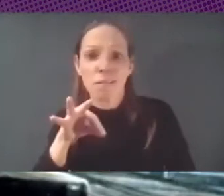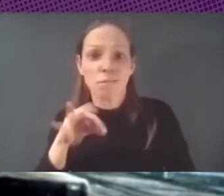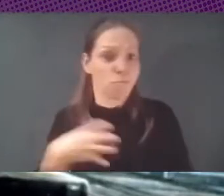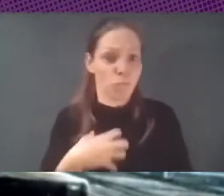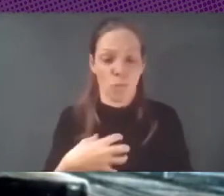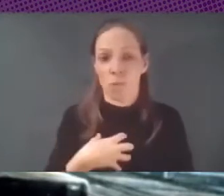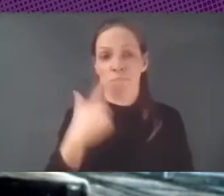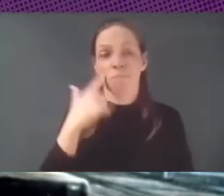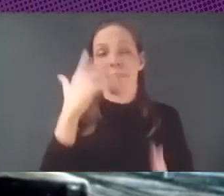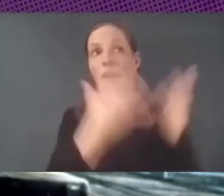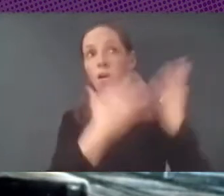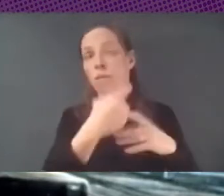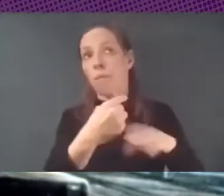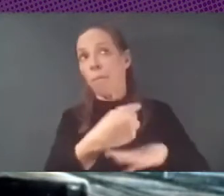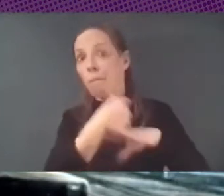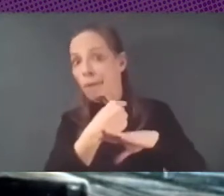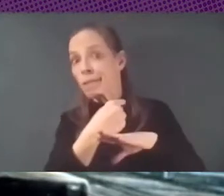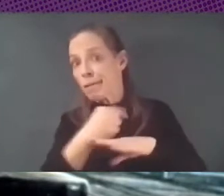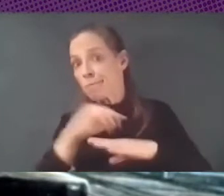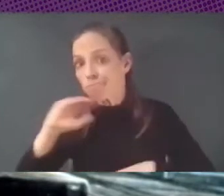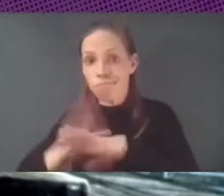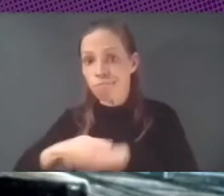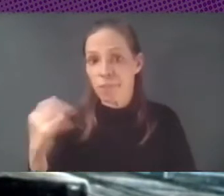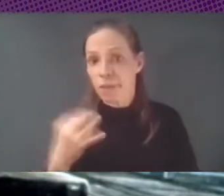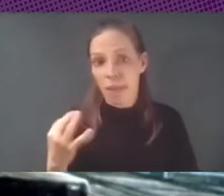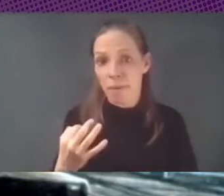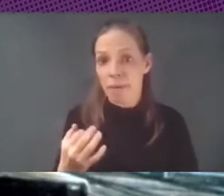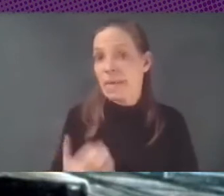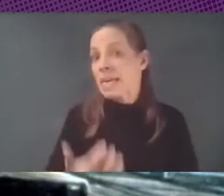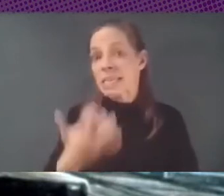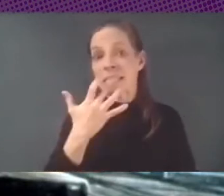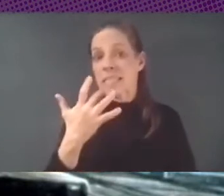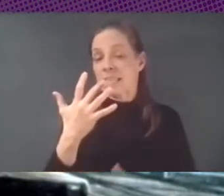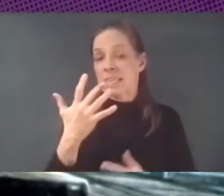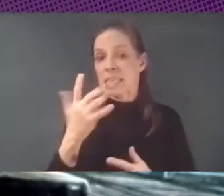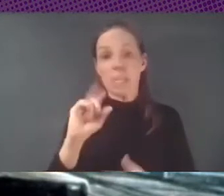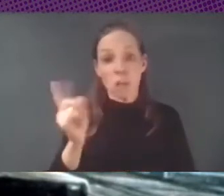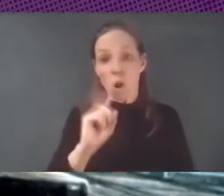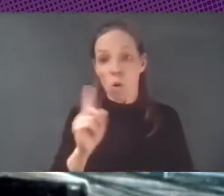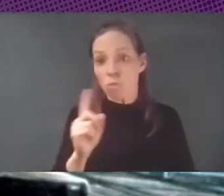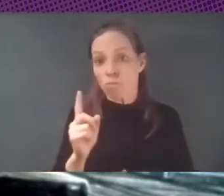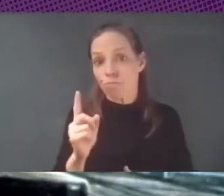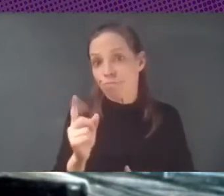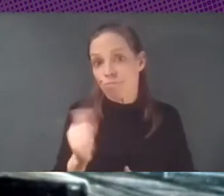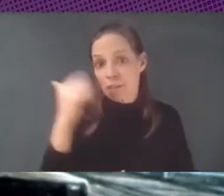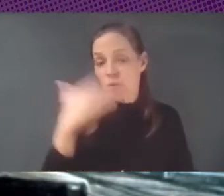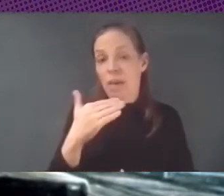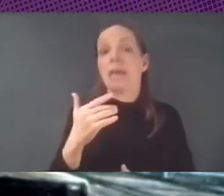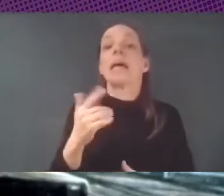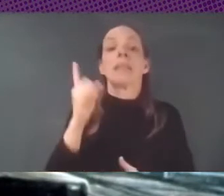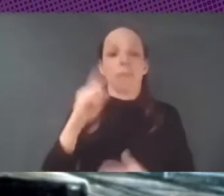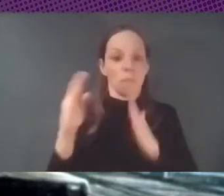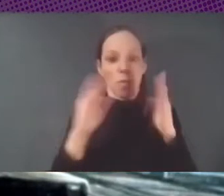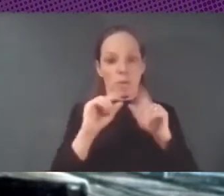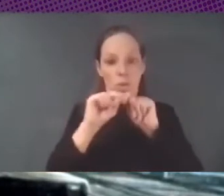y están detrás de esto o no tienen no tienen manera de también durante una pandemia esto